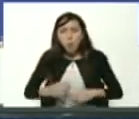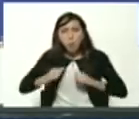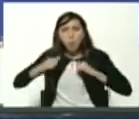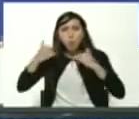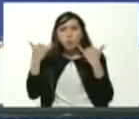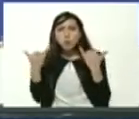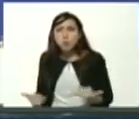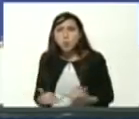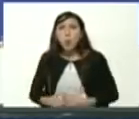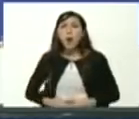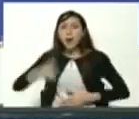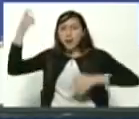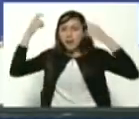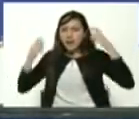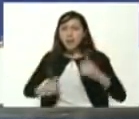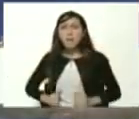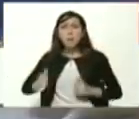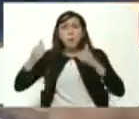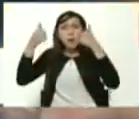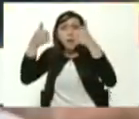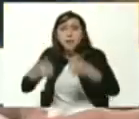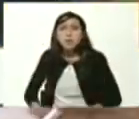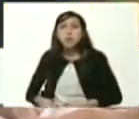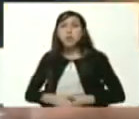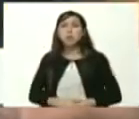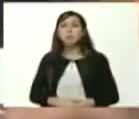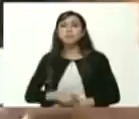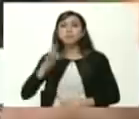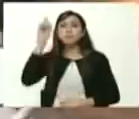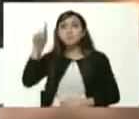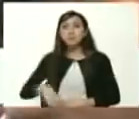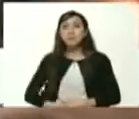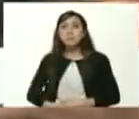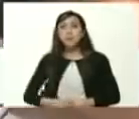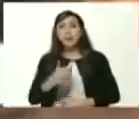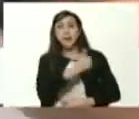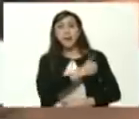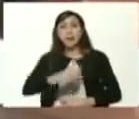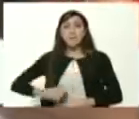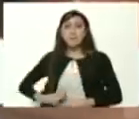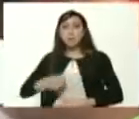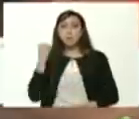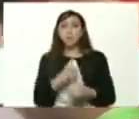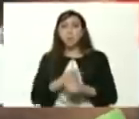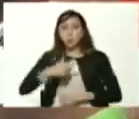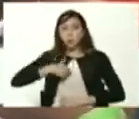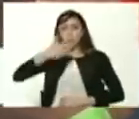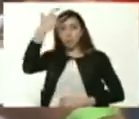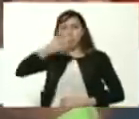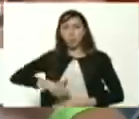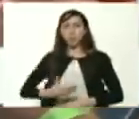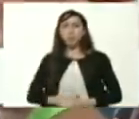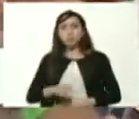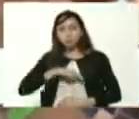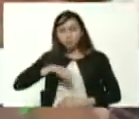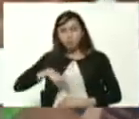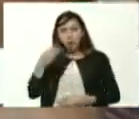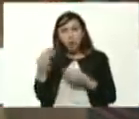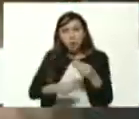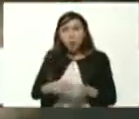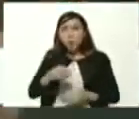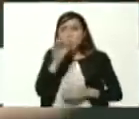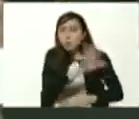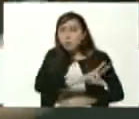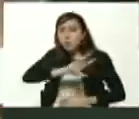entre el comandante Hugo Chávez y el presidente obrero Nicolás Maduro hemos creado 52